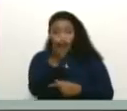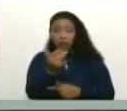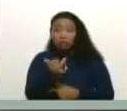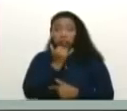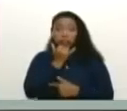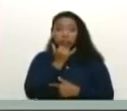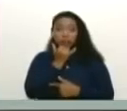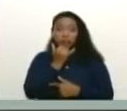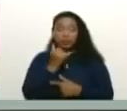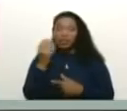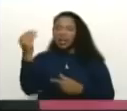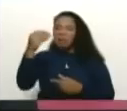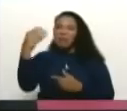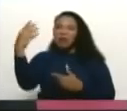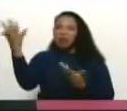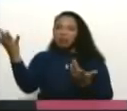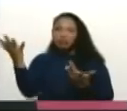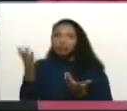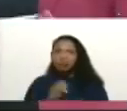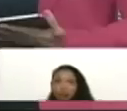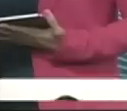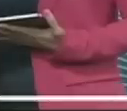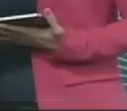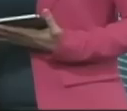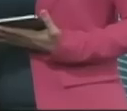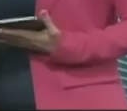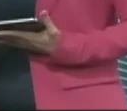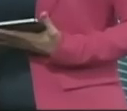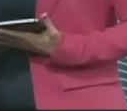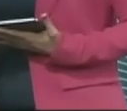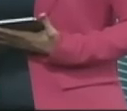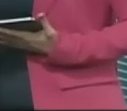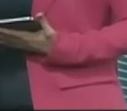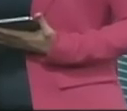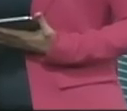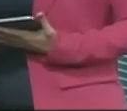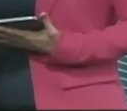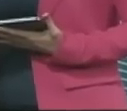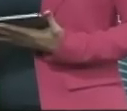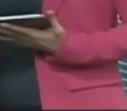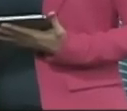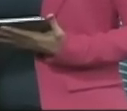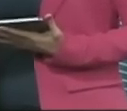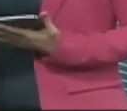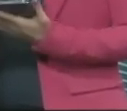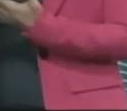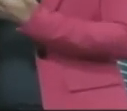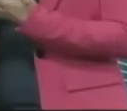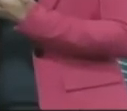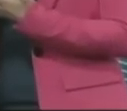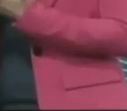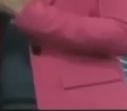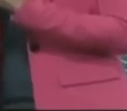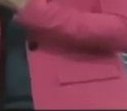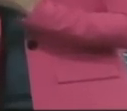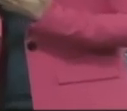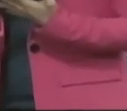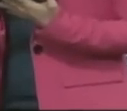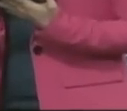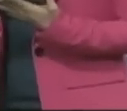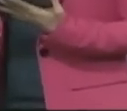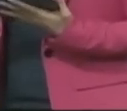María Teoneta, ¿qué más tienes por ahí? Vamos a cerrar este recorrido informativo en las redes y paredes. Así es, señor presidente.